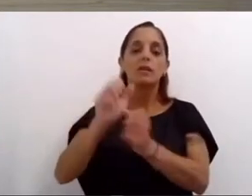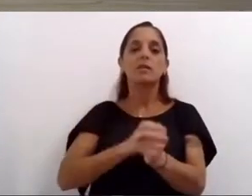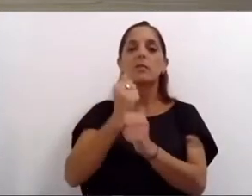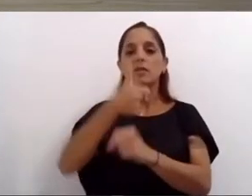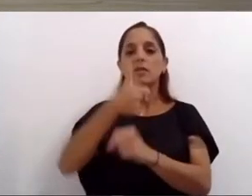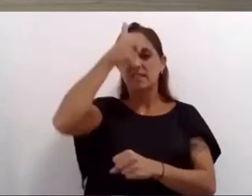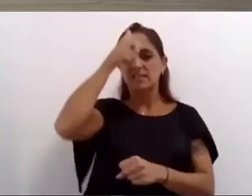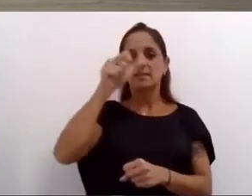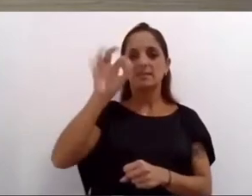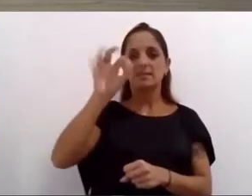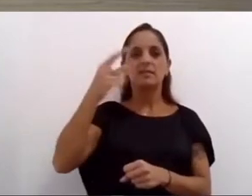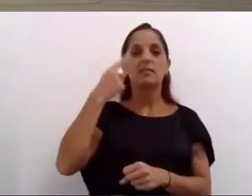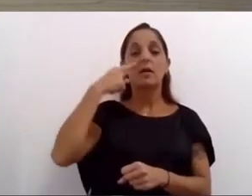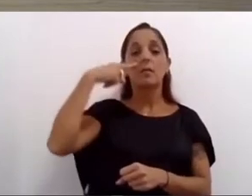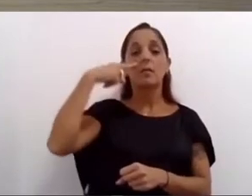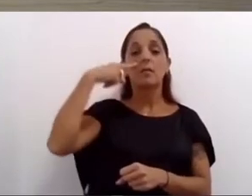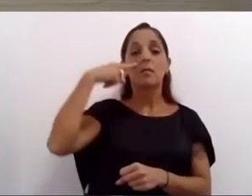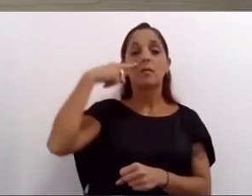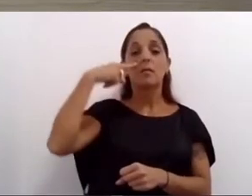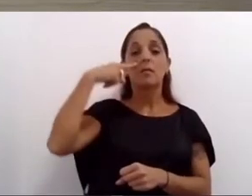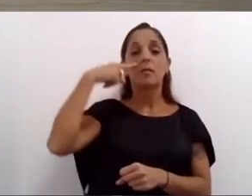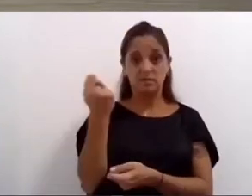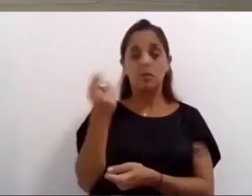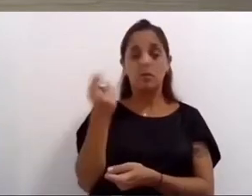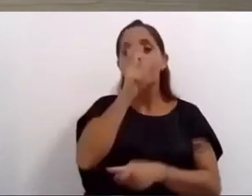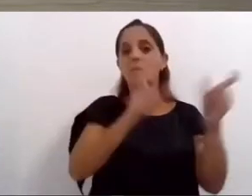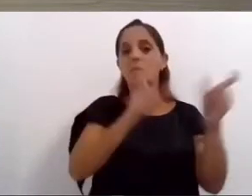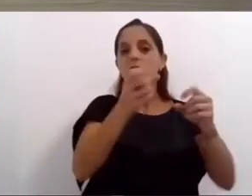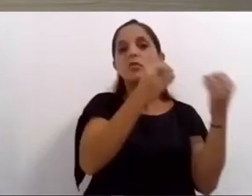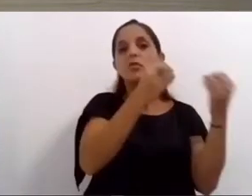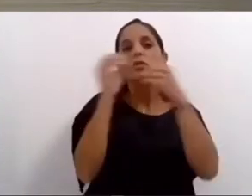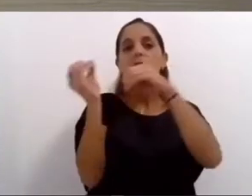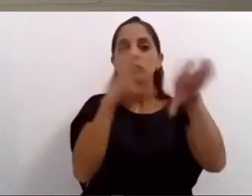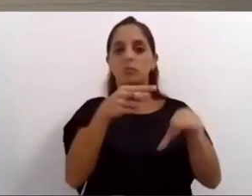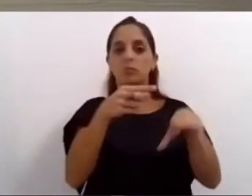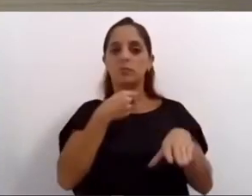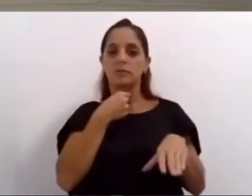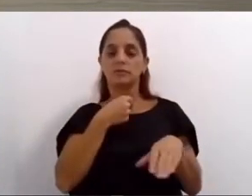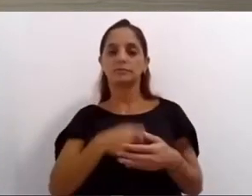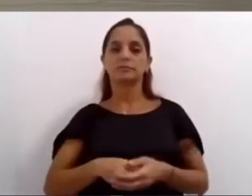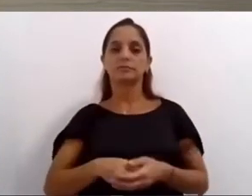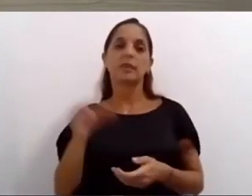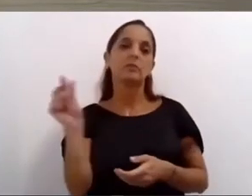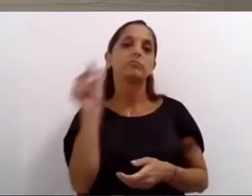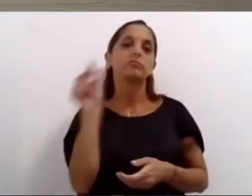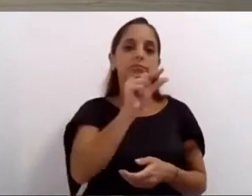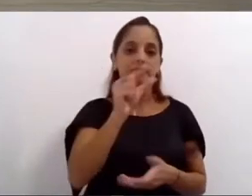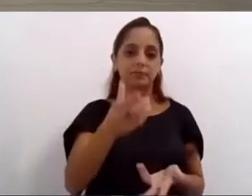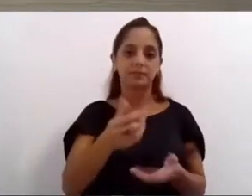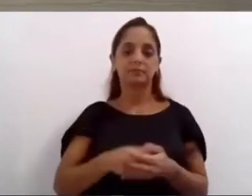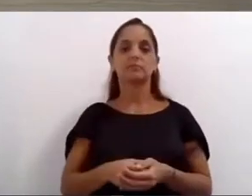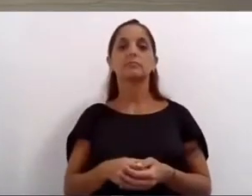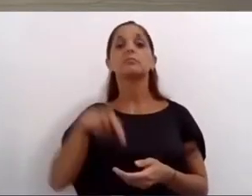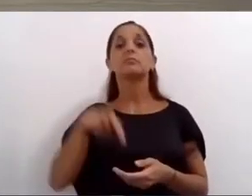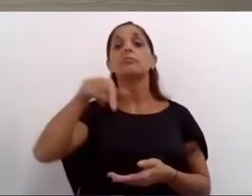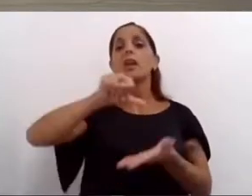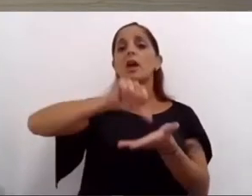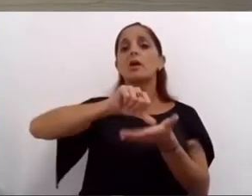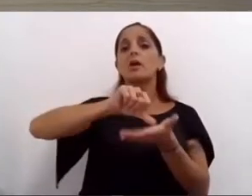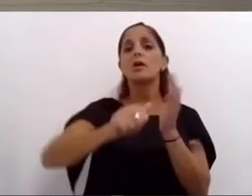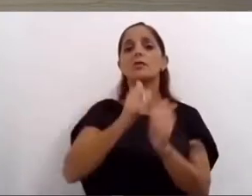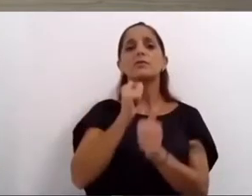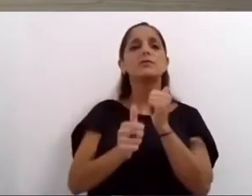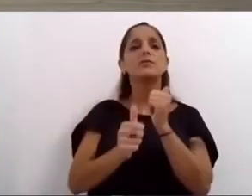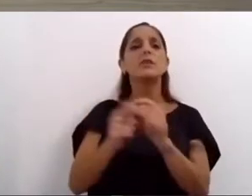gastos de ingreso y mudanza Rosario es una de las ciudades que mejor aprovecha su río acá siempre es tiempo